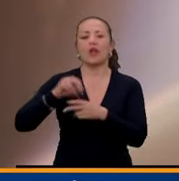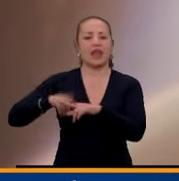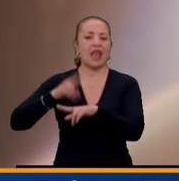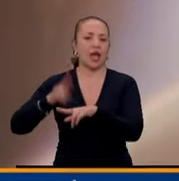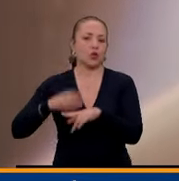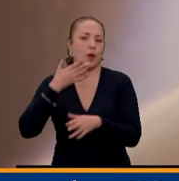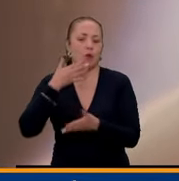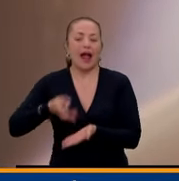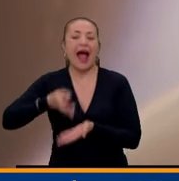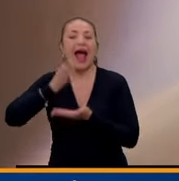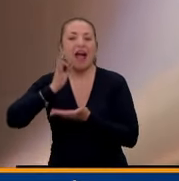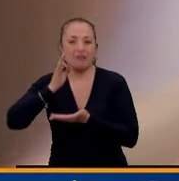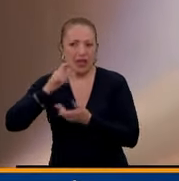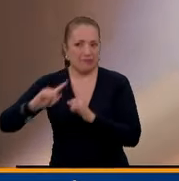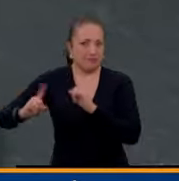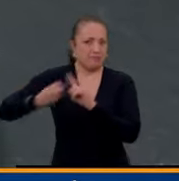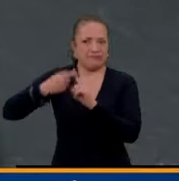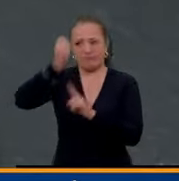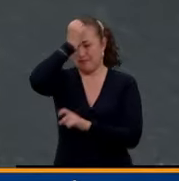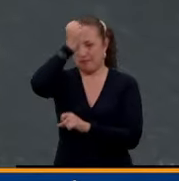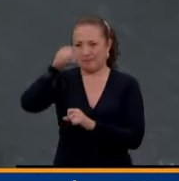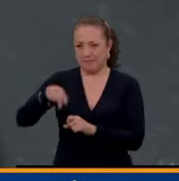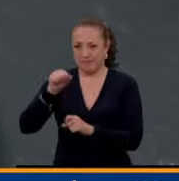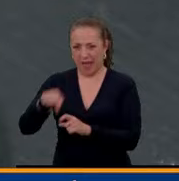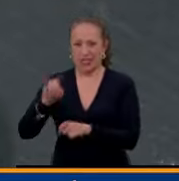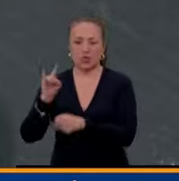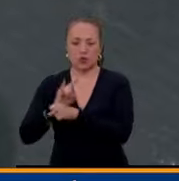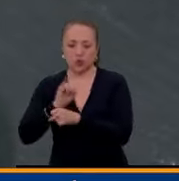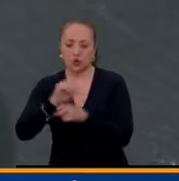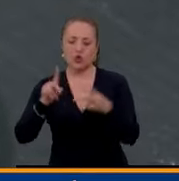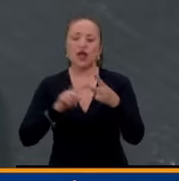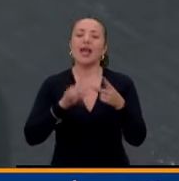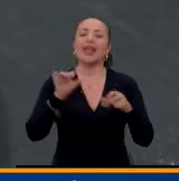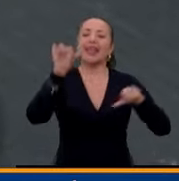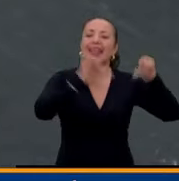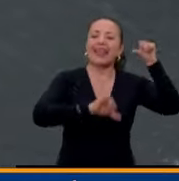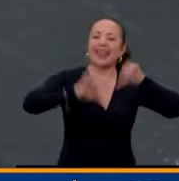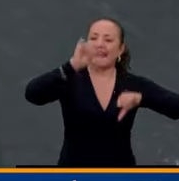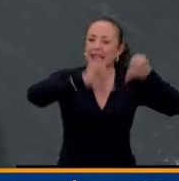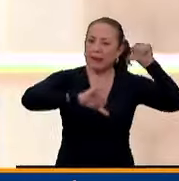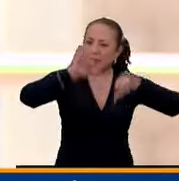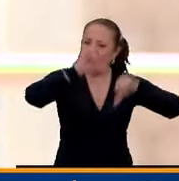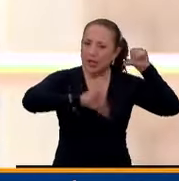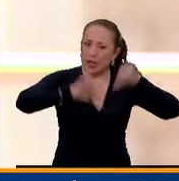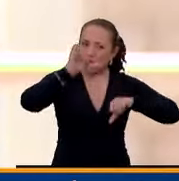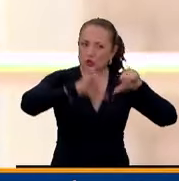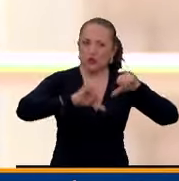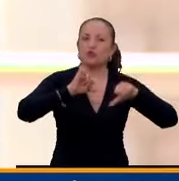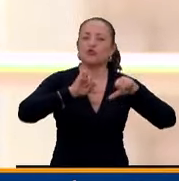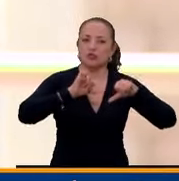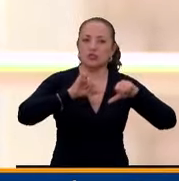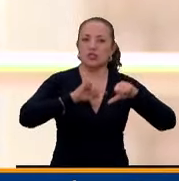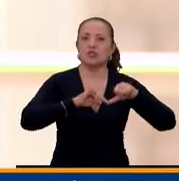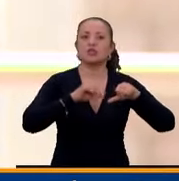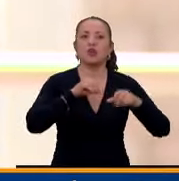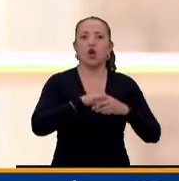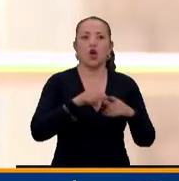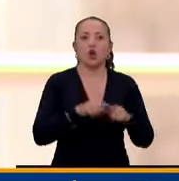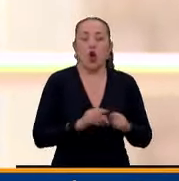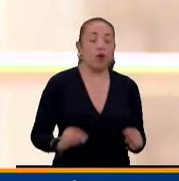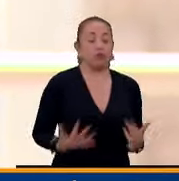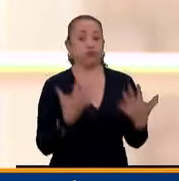café fue uno de los primeros que se usó. Tenemos estimulantes químicos que no son euforizantes, es decir,